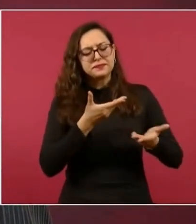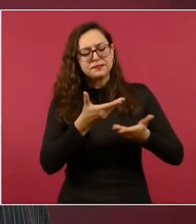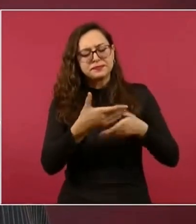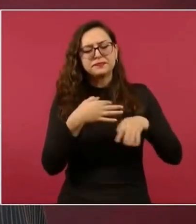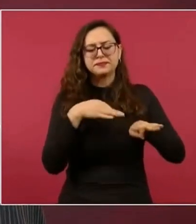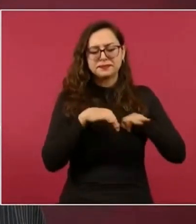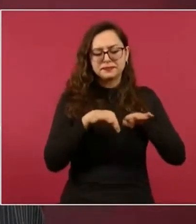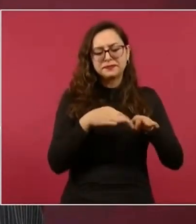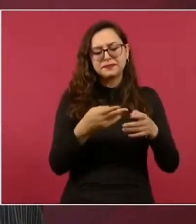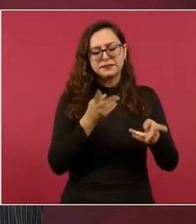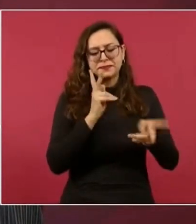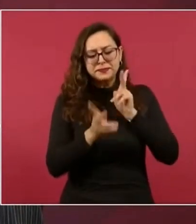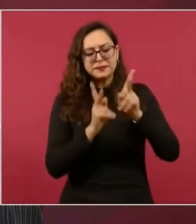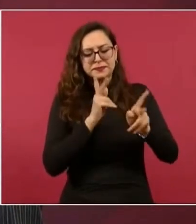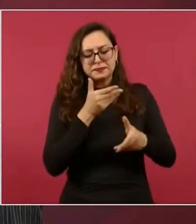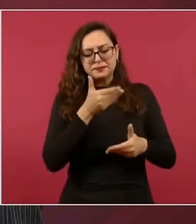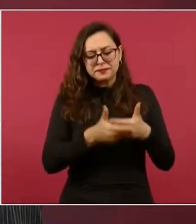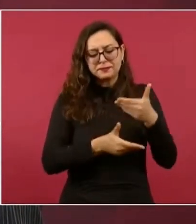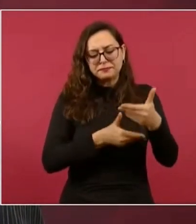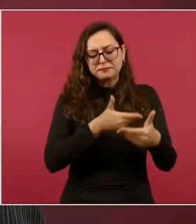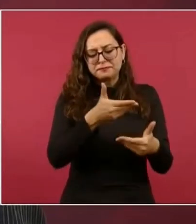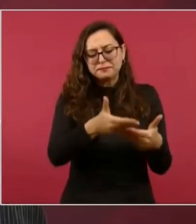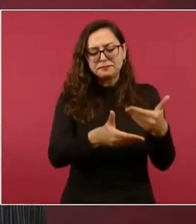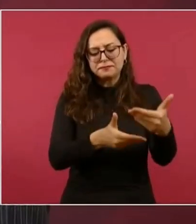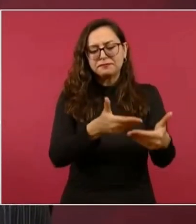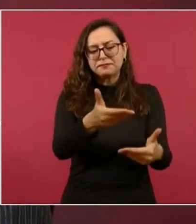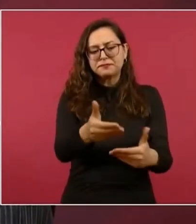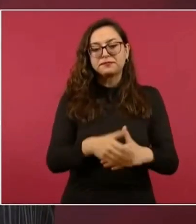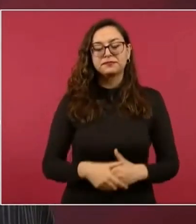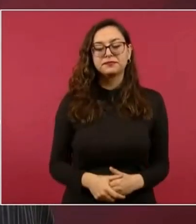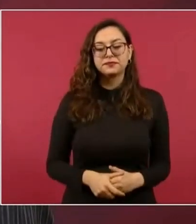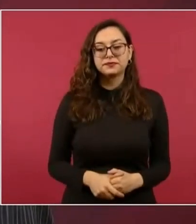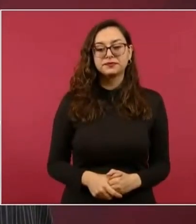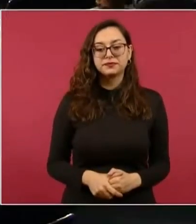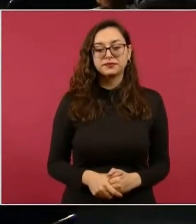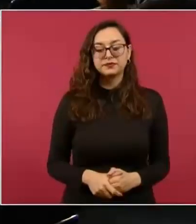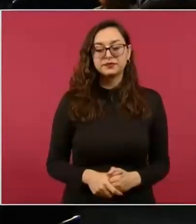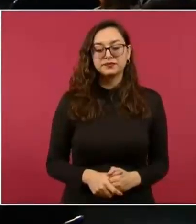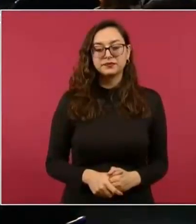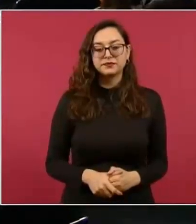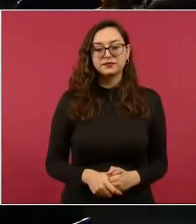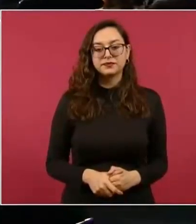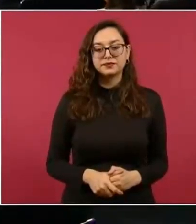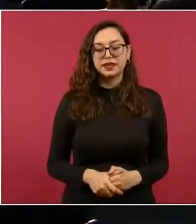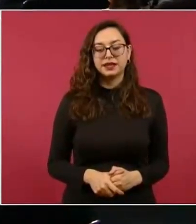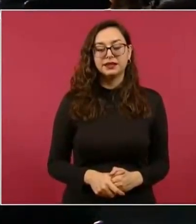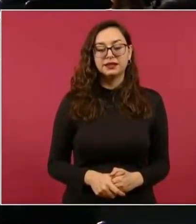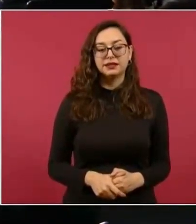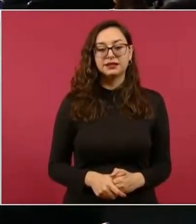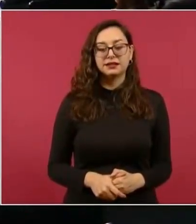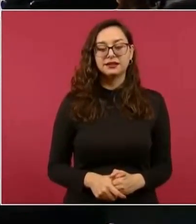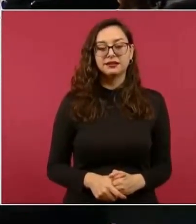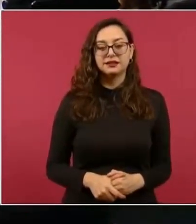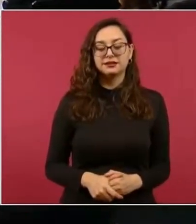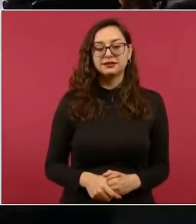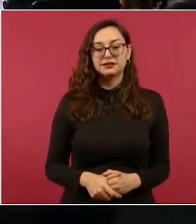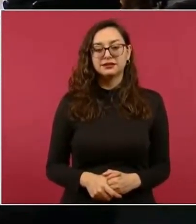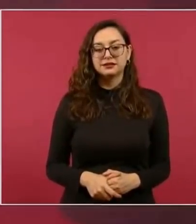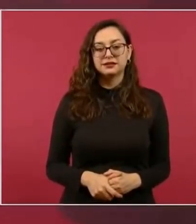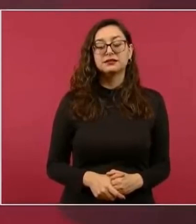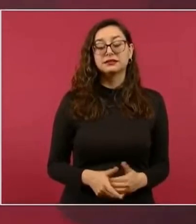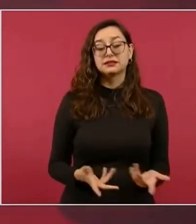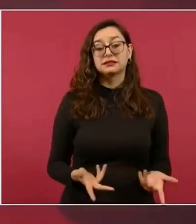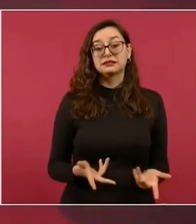en ese sentido, porque sí hay una